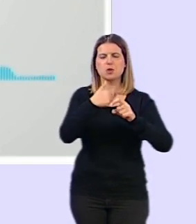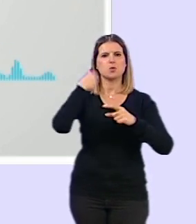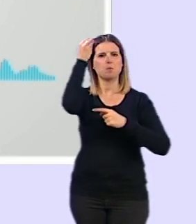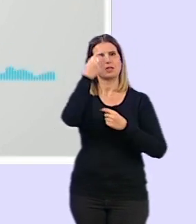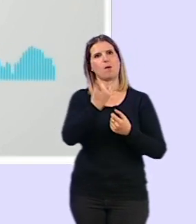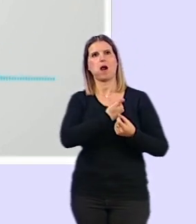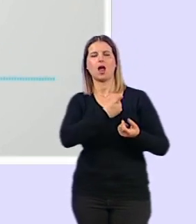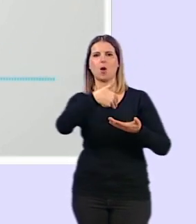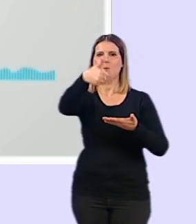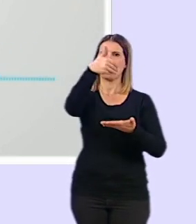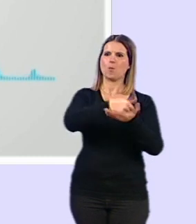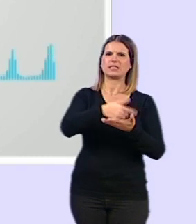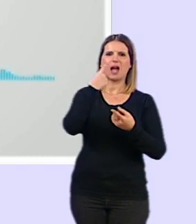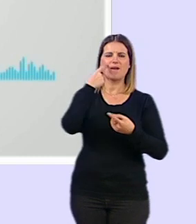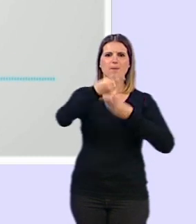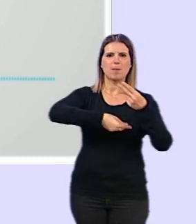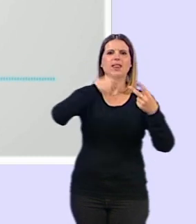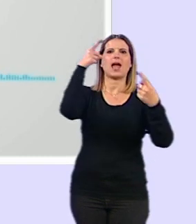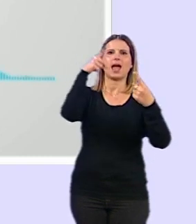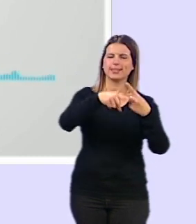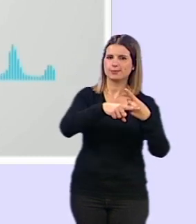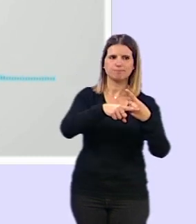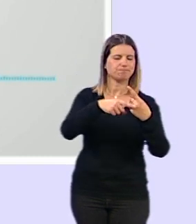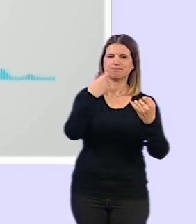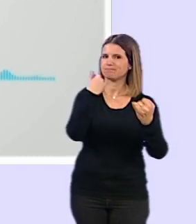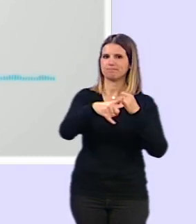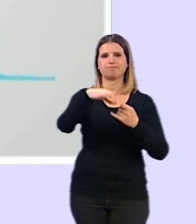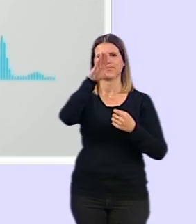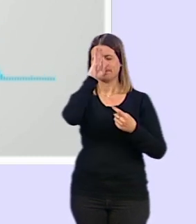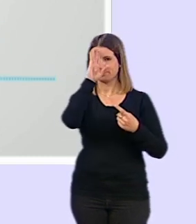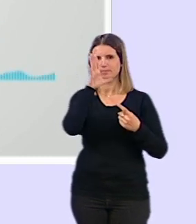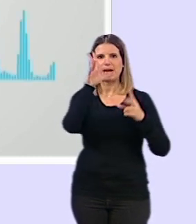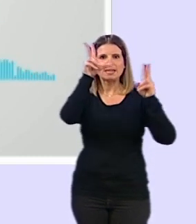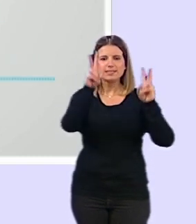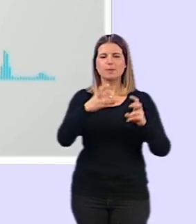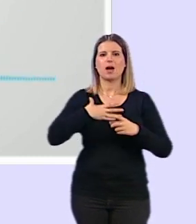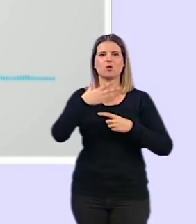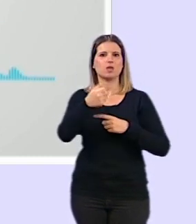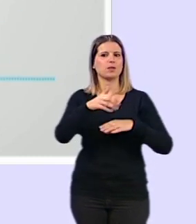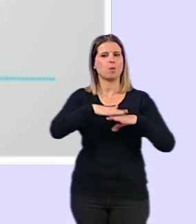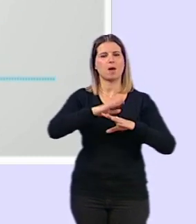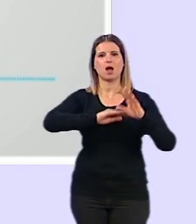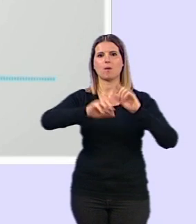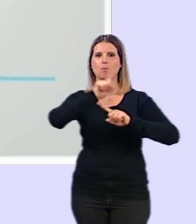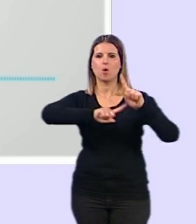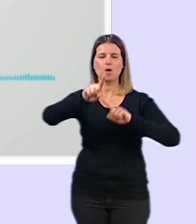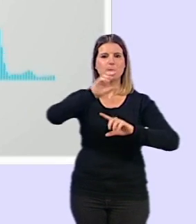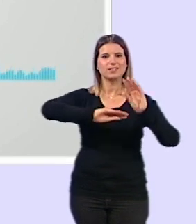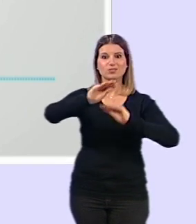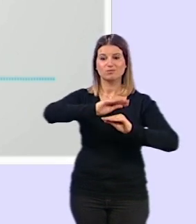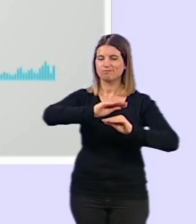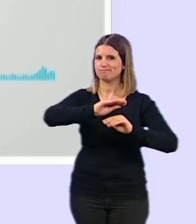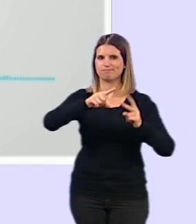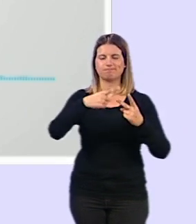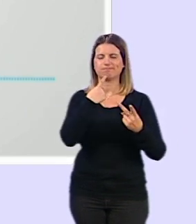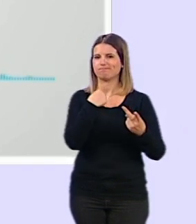para decir, vamos a hacer esto de cara a actuar con el municipalismo y para que podáis dar respuesta a todos los problemas que estáis gestionando,